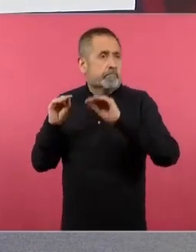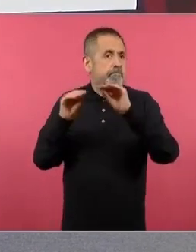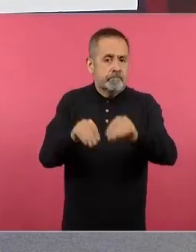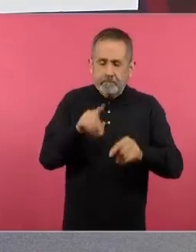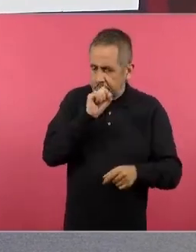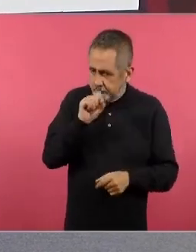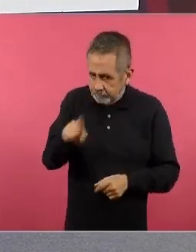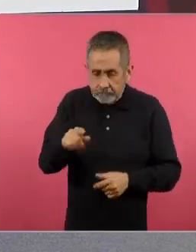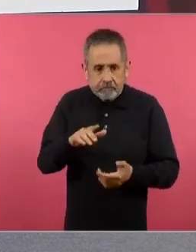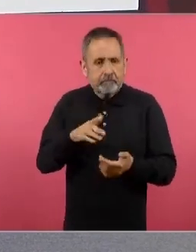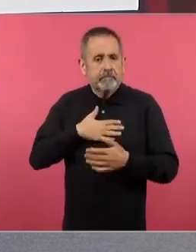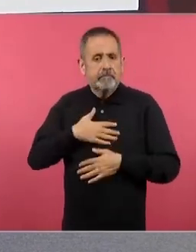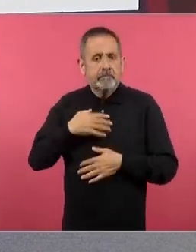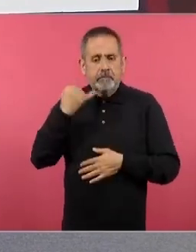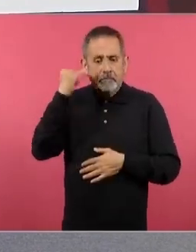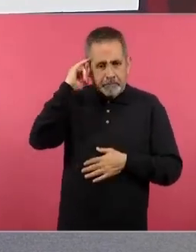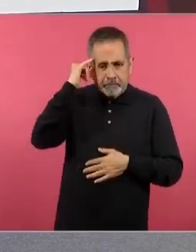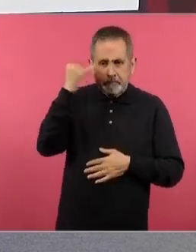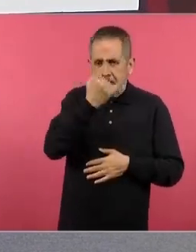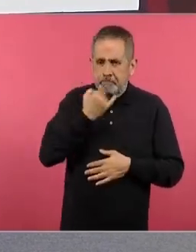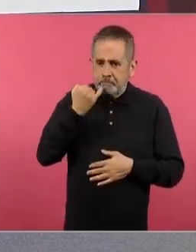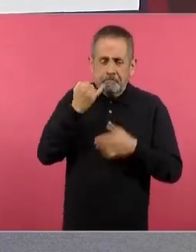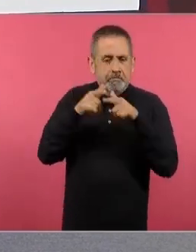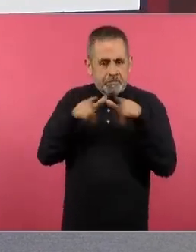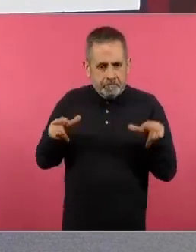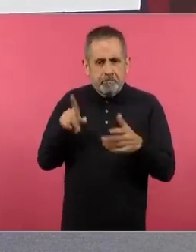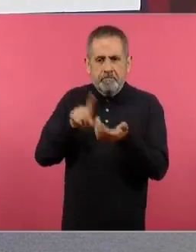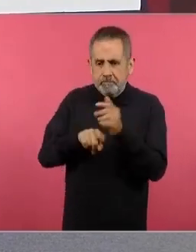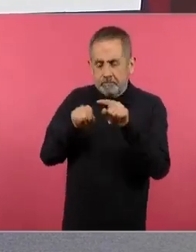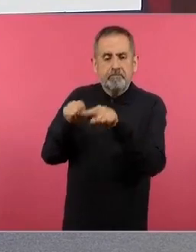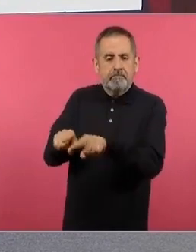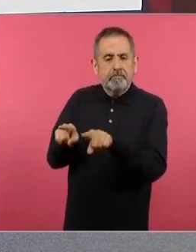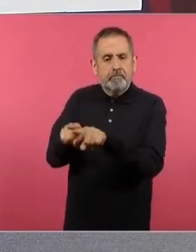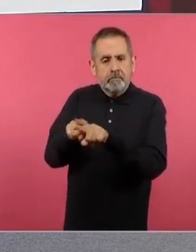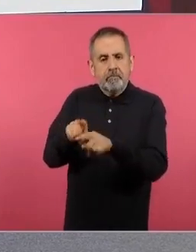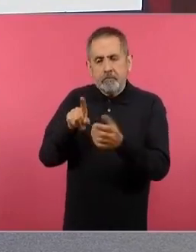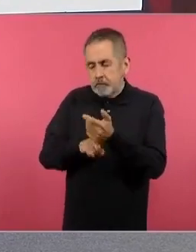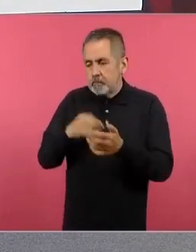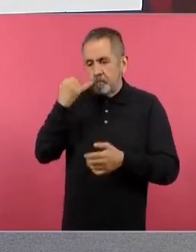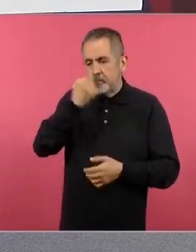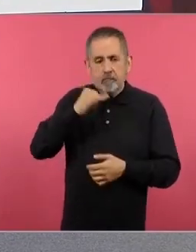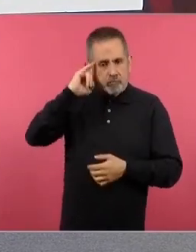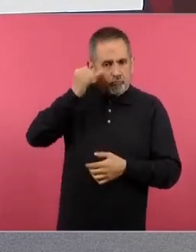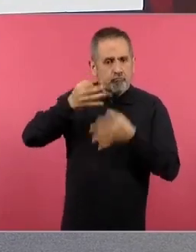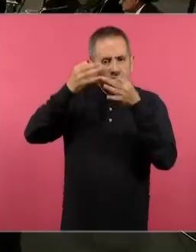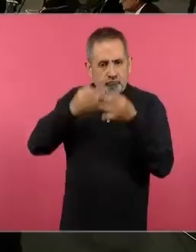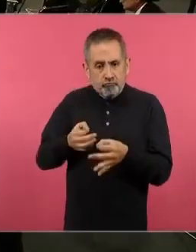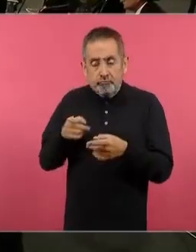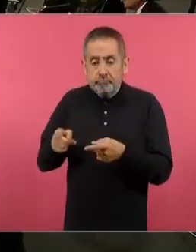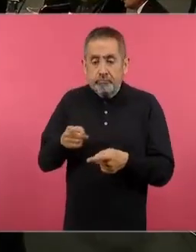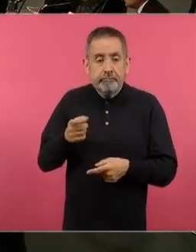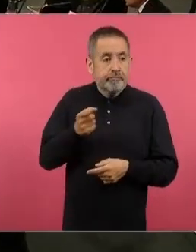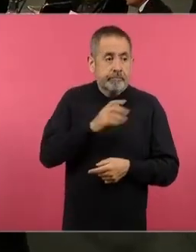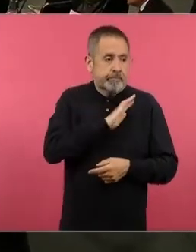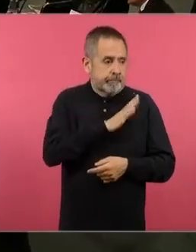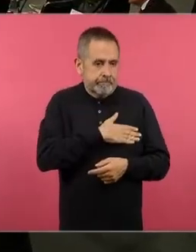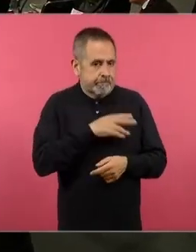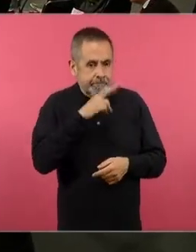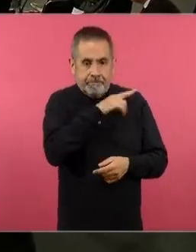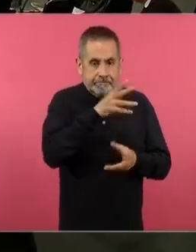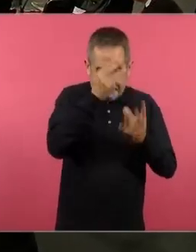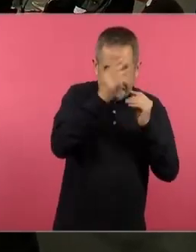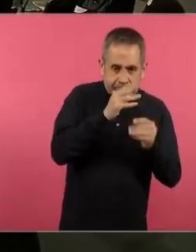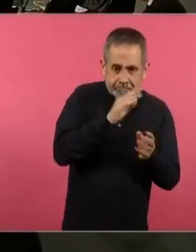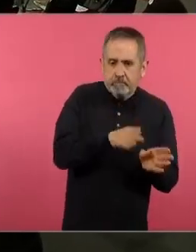para mis estudiantes de lengua indígena, porque los estudiantes de lengua indígena pues traen su lengua originaria y a veces no accesan al español tan rápido.